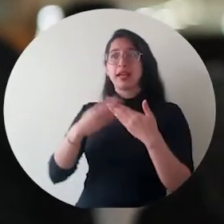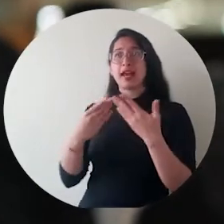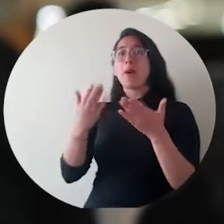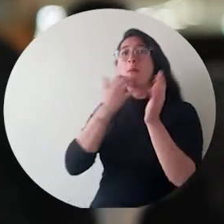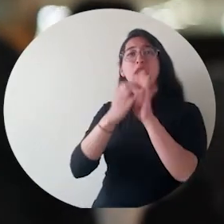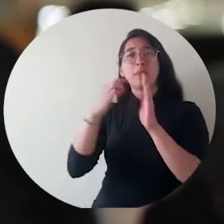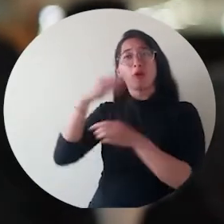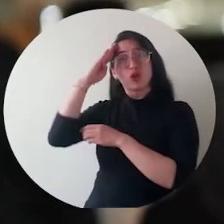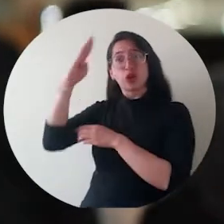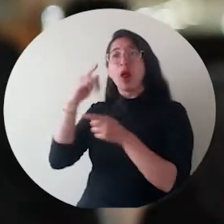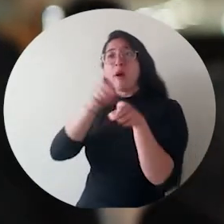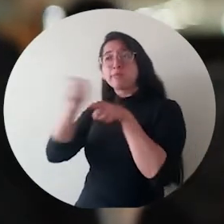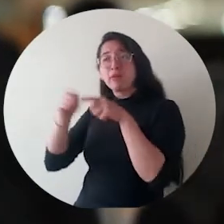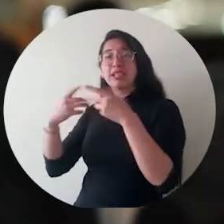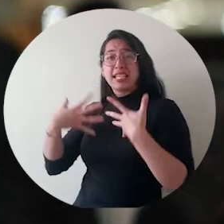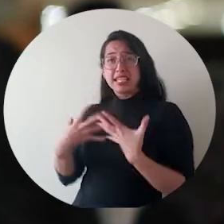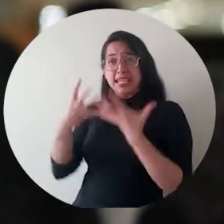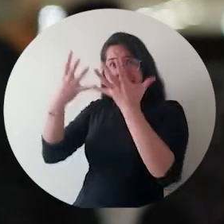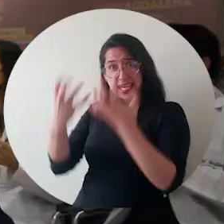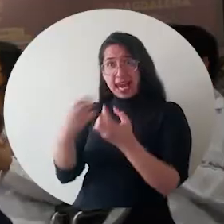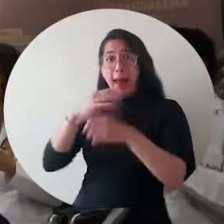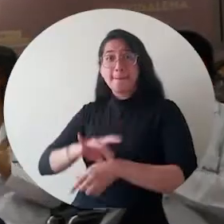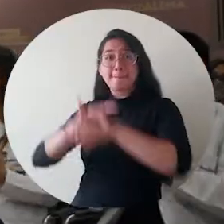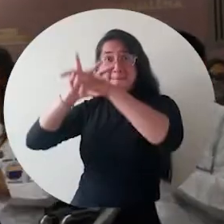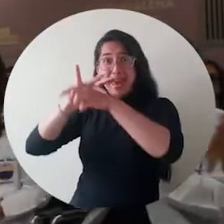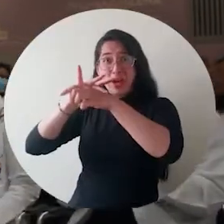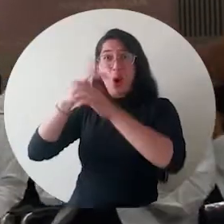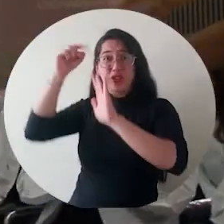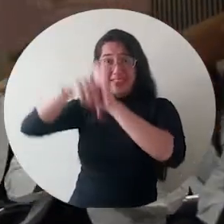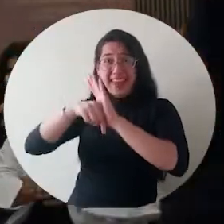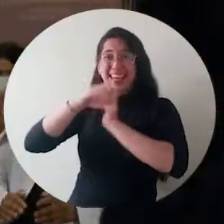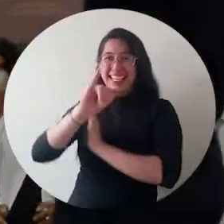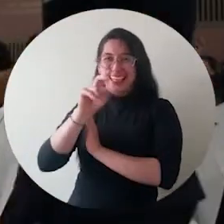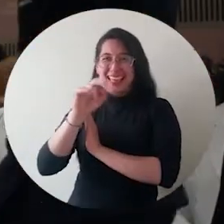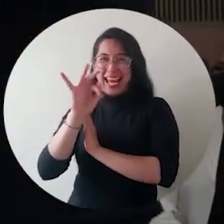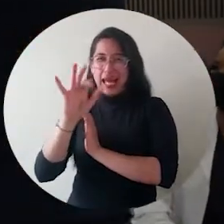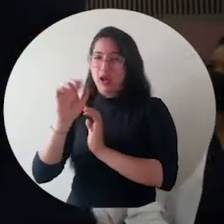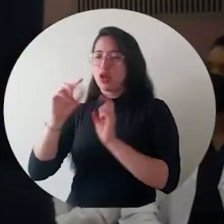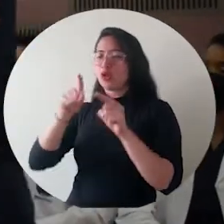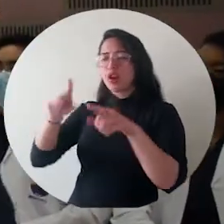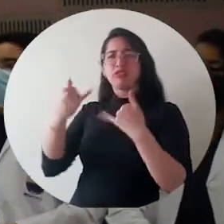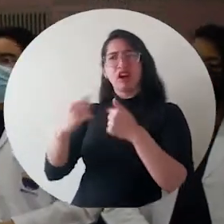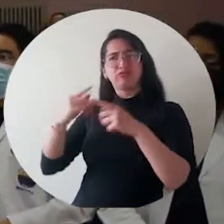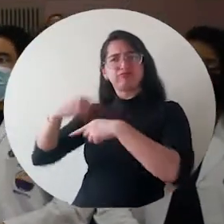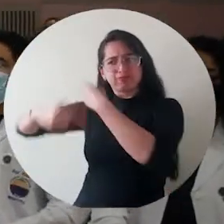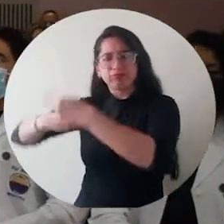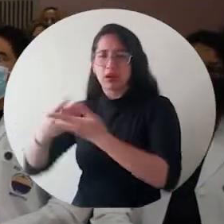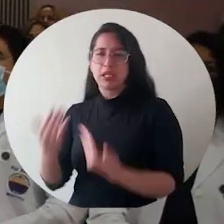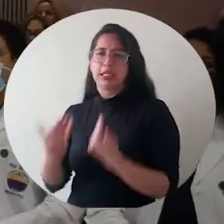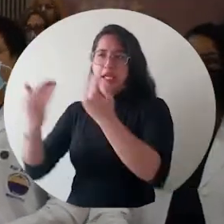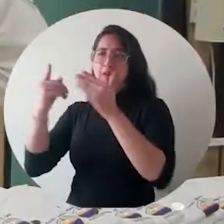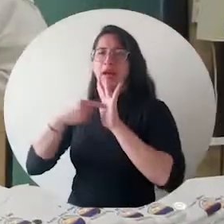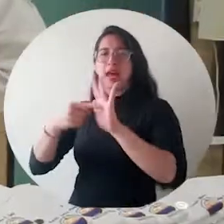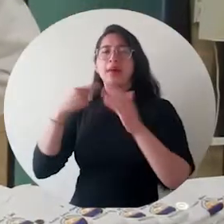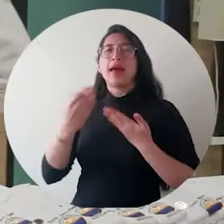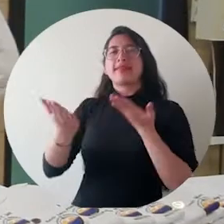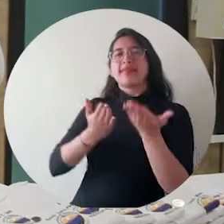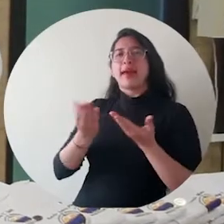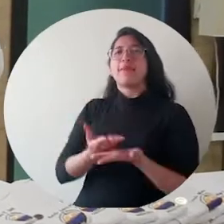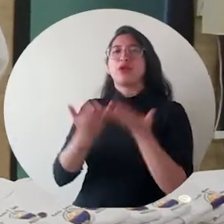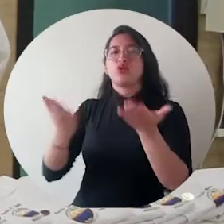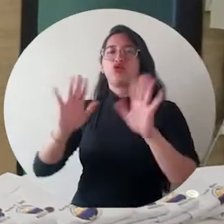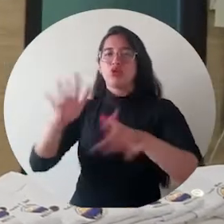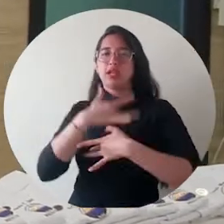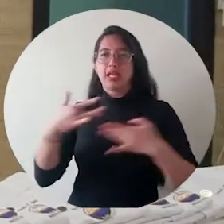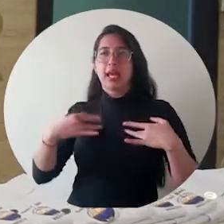abierta a las siguientes generaciones que deseen cursar su internado. Estos nuevos médicos internos parten hacia distintas instituciones prestadoras del Servicio de